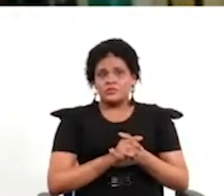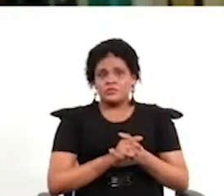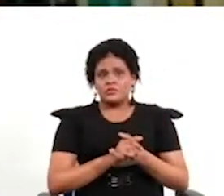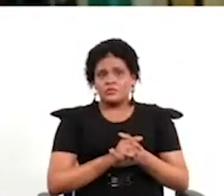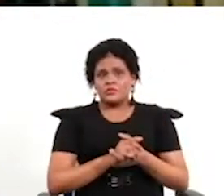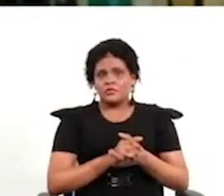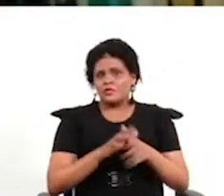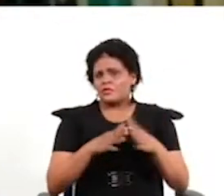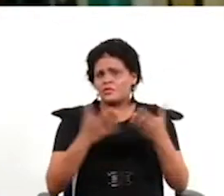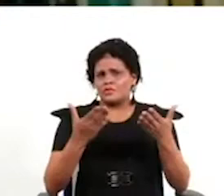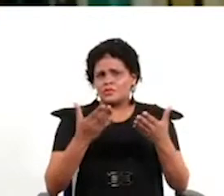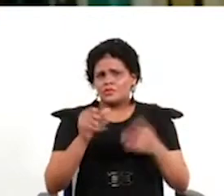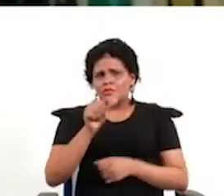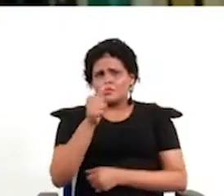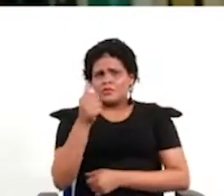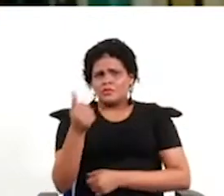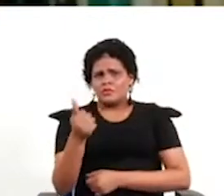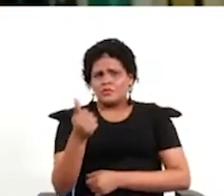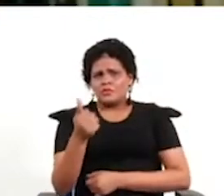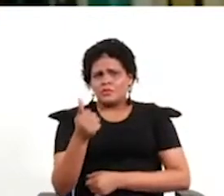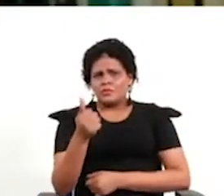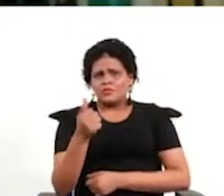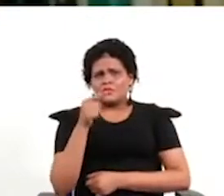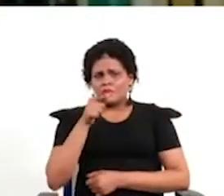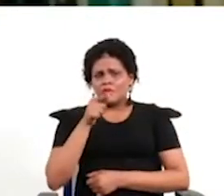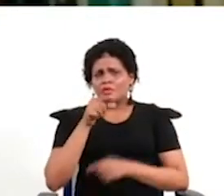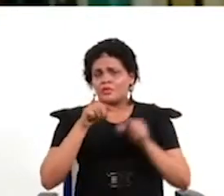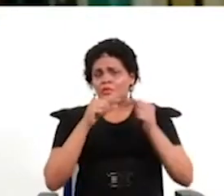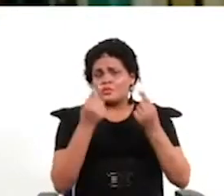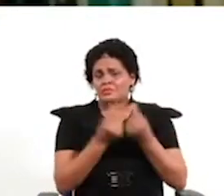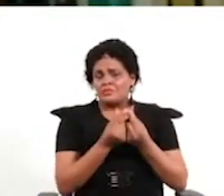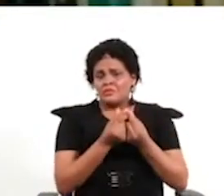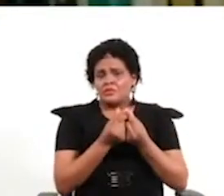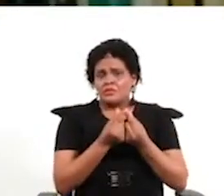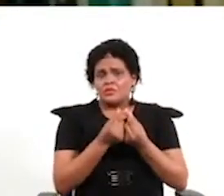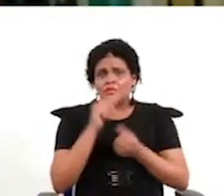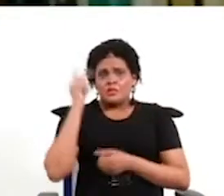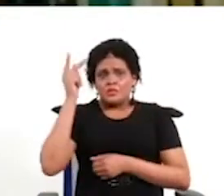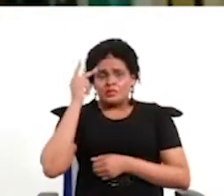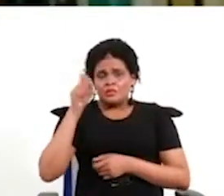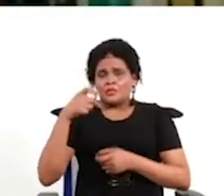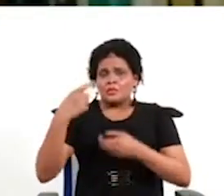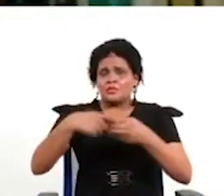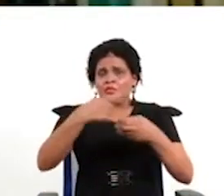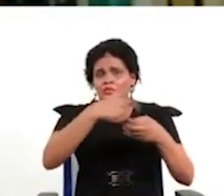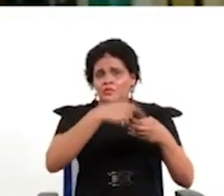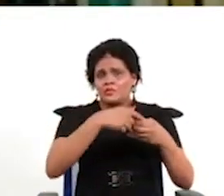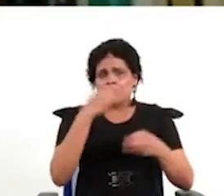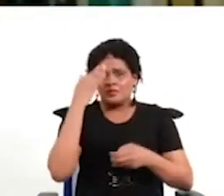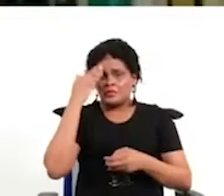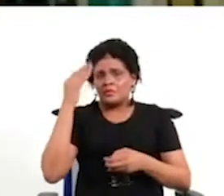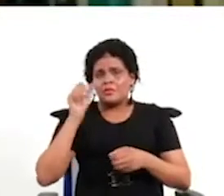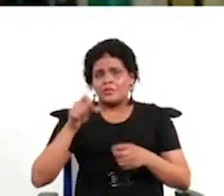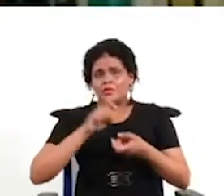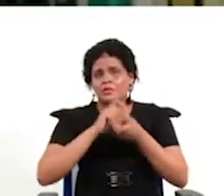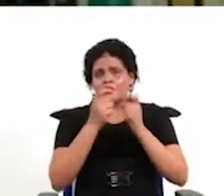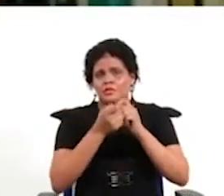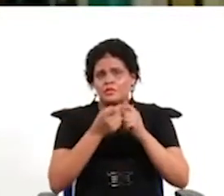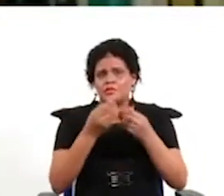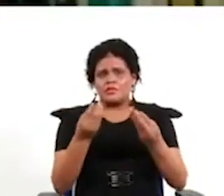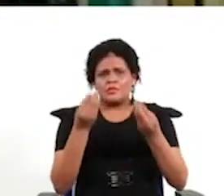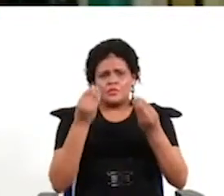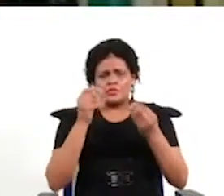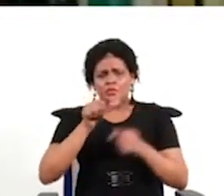pero por ejemplo en Argentina en el 94 los partidos acuerdan y no hay apelación a la participación ciudadana para hacer la reforma y vemos muchos